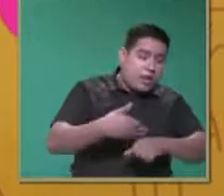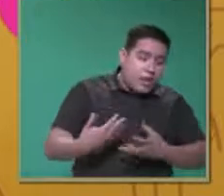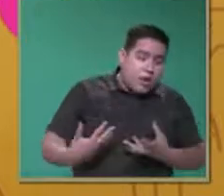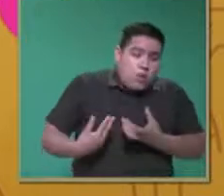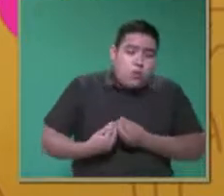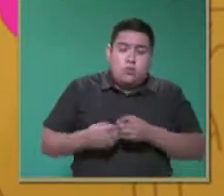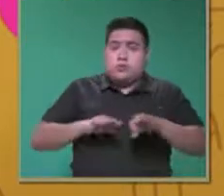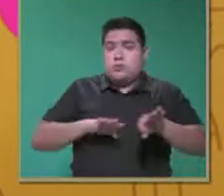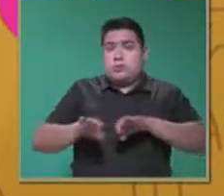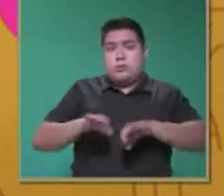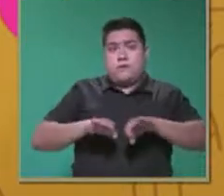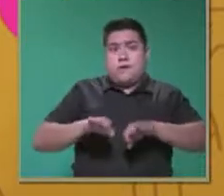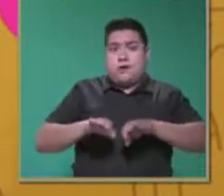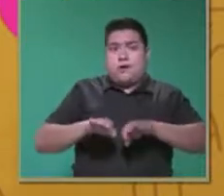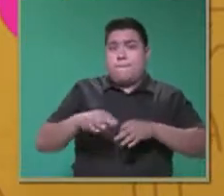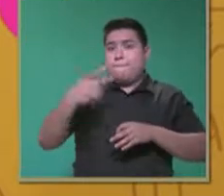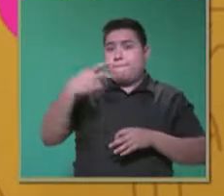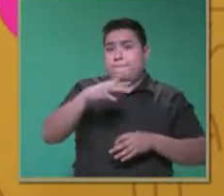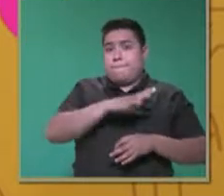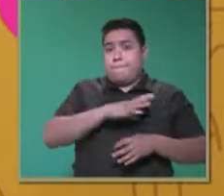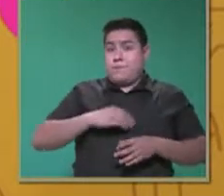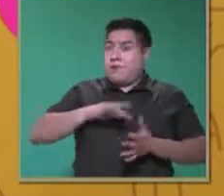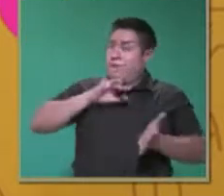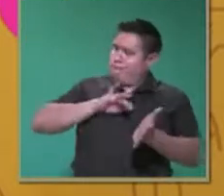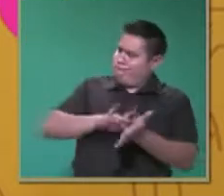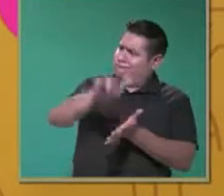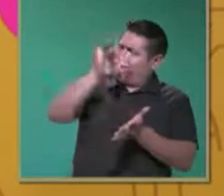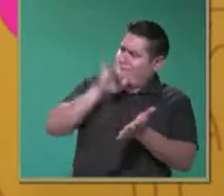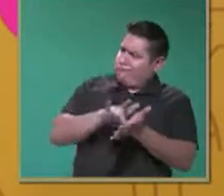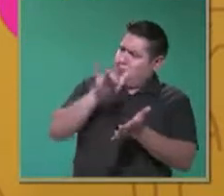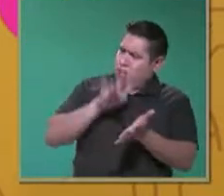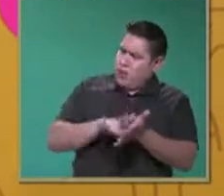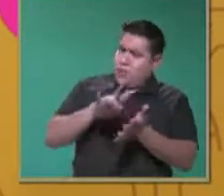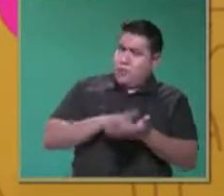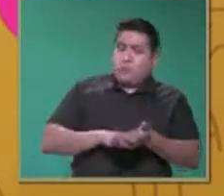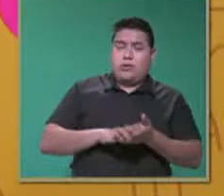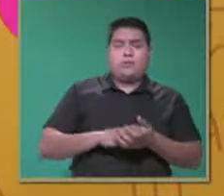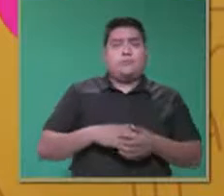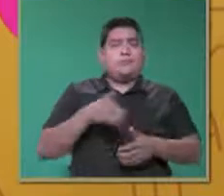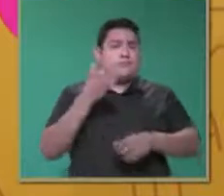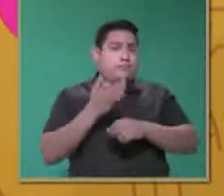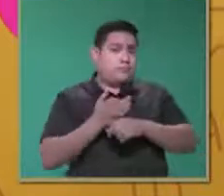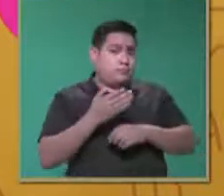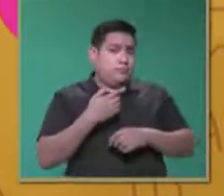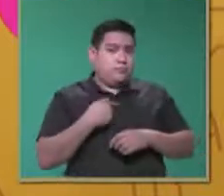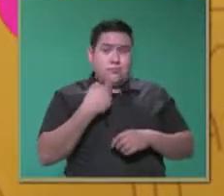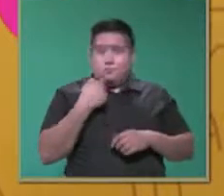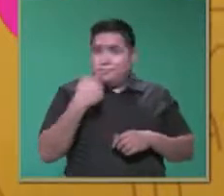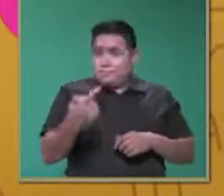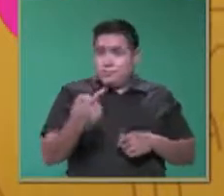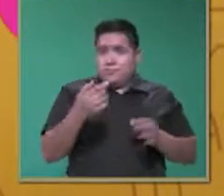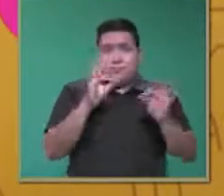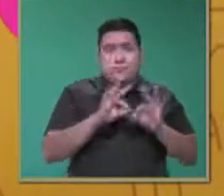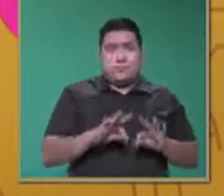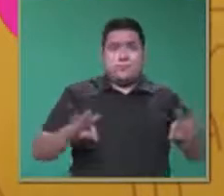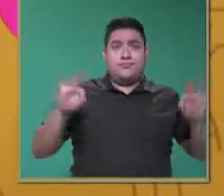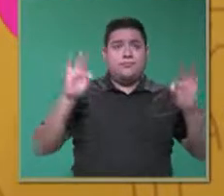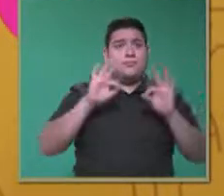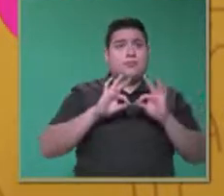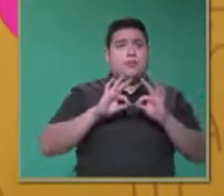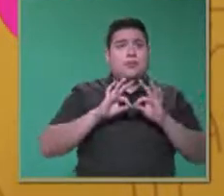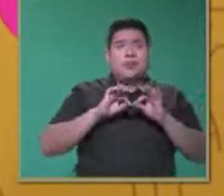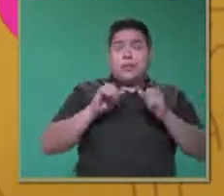el apoyo nuestro hijo porque al principio les mencioné que es importante que sea